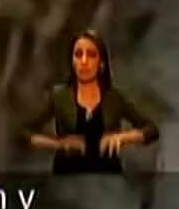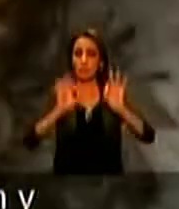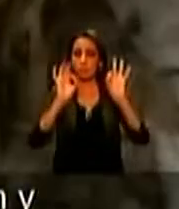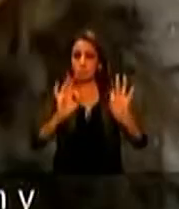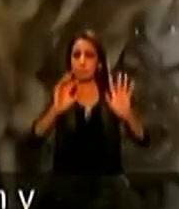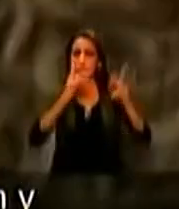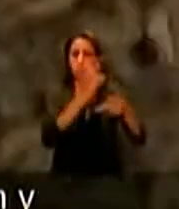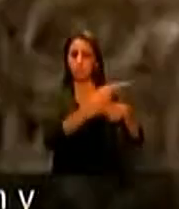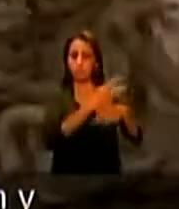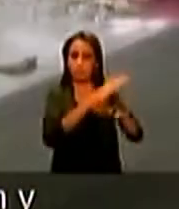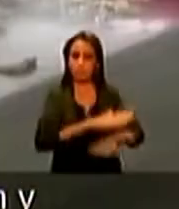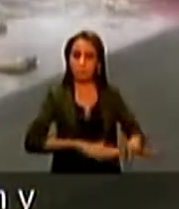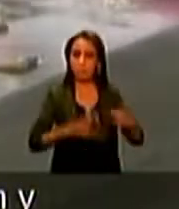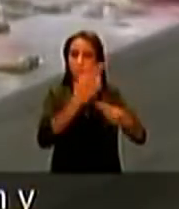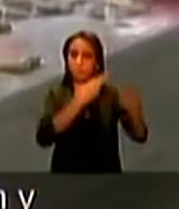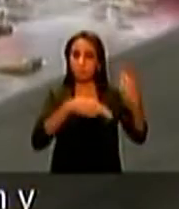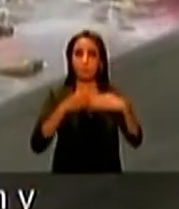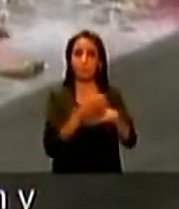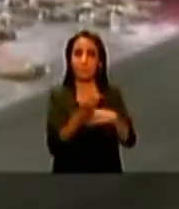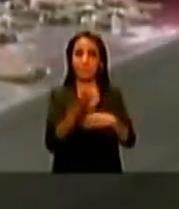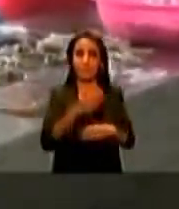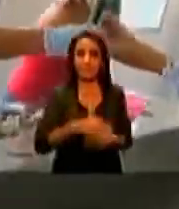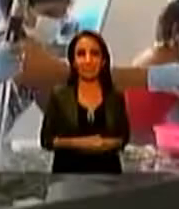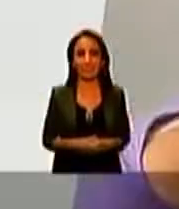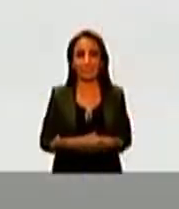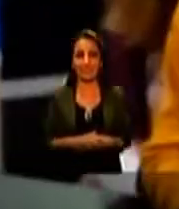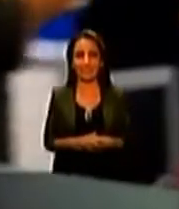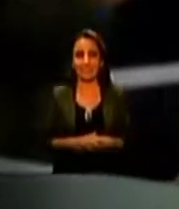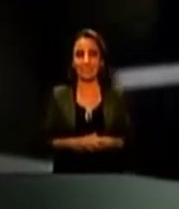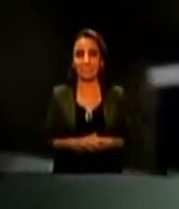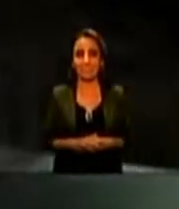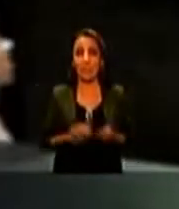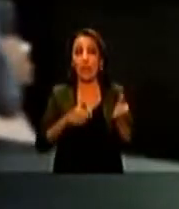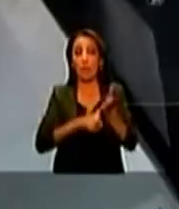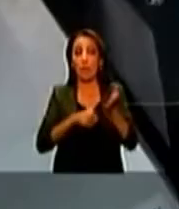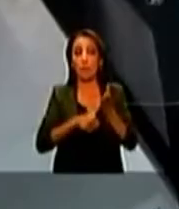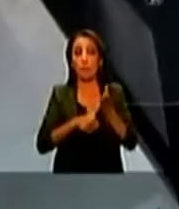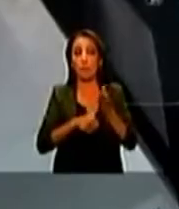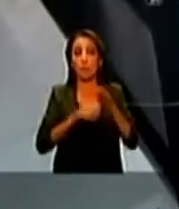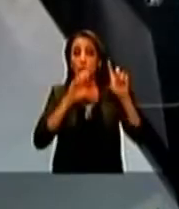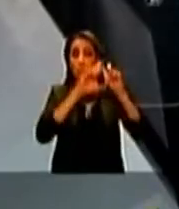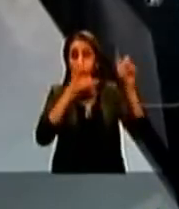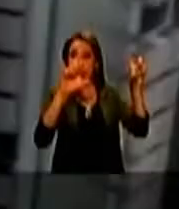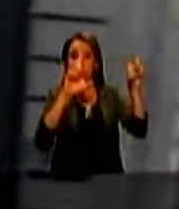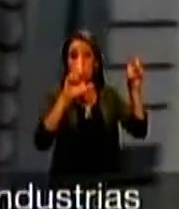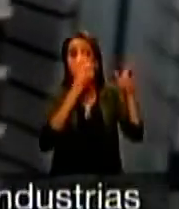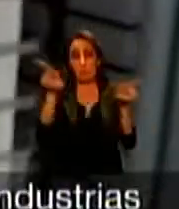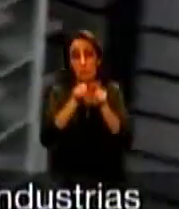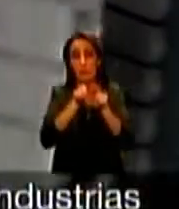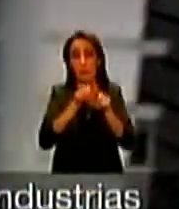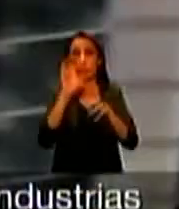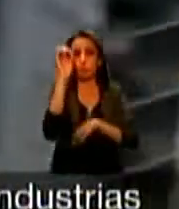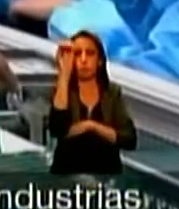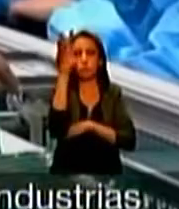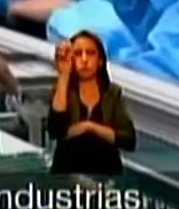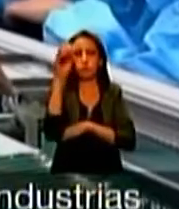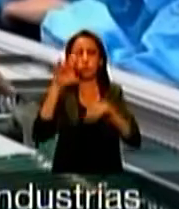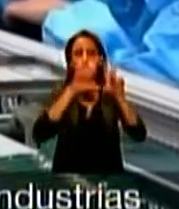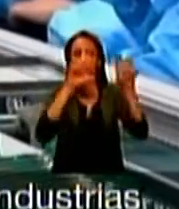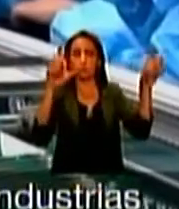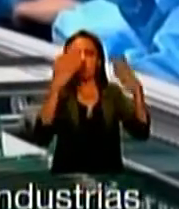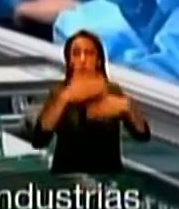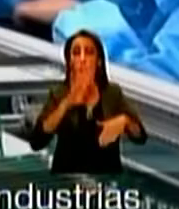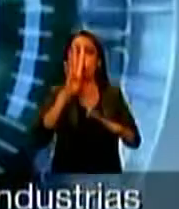una correcta producción y comercialización de la pesca. El Ministerio de Industrias y Productividad organizó el Congreso